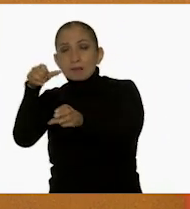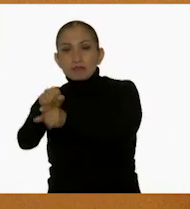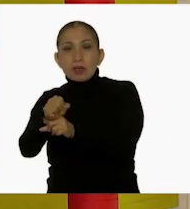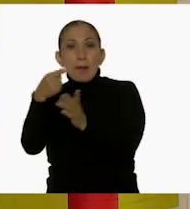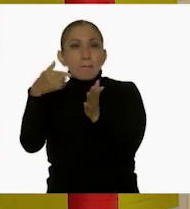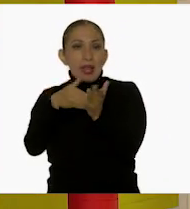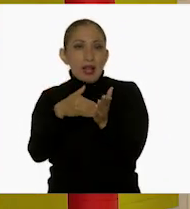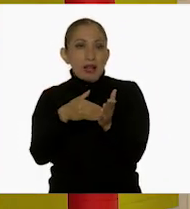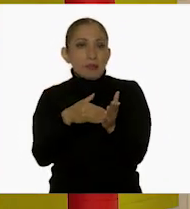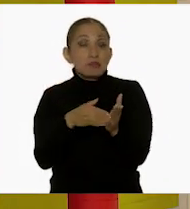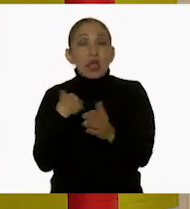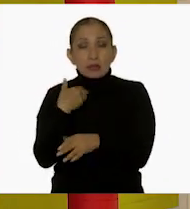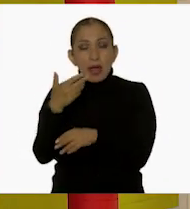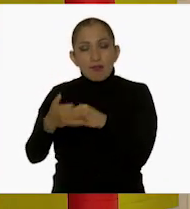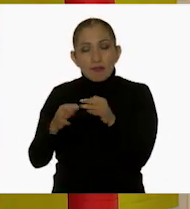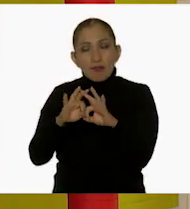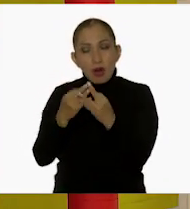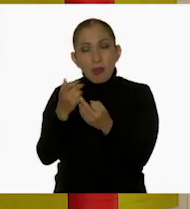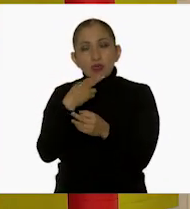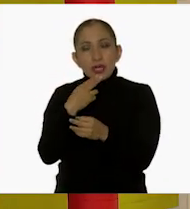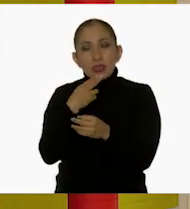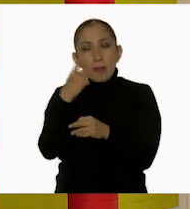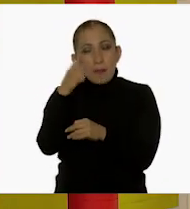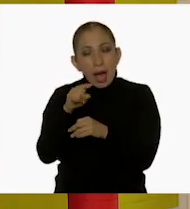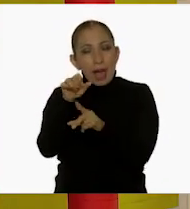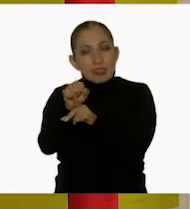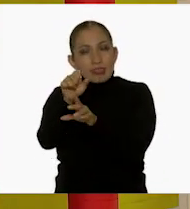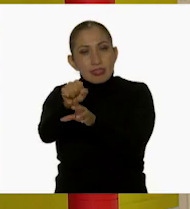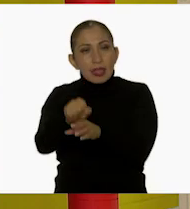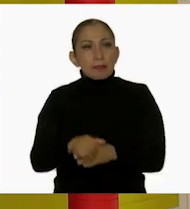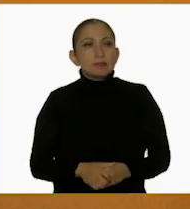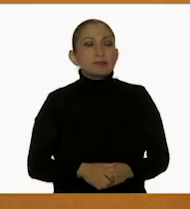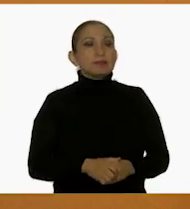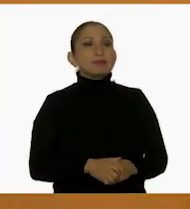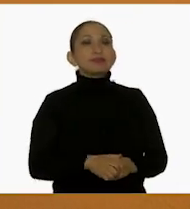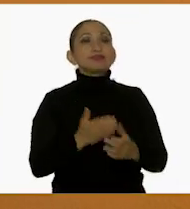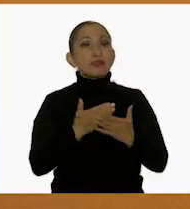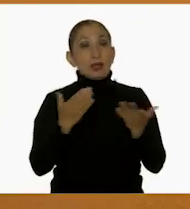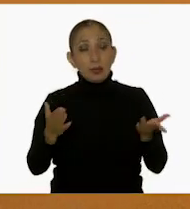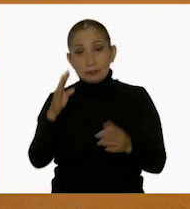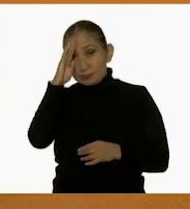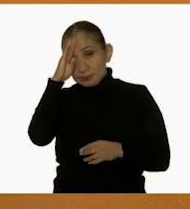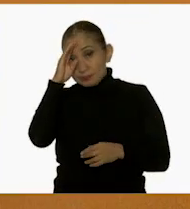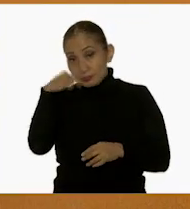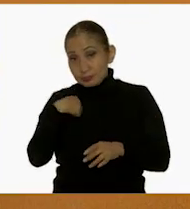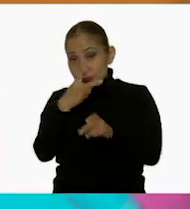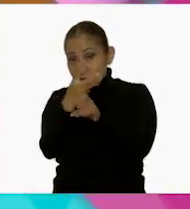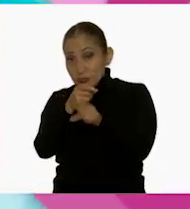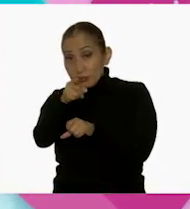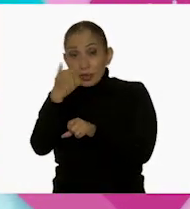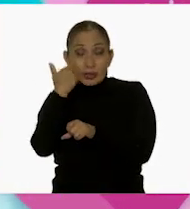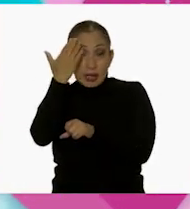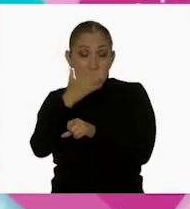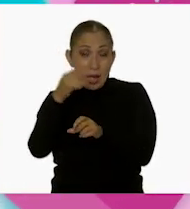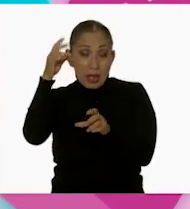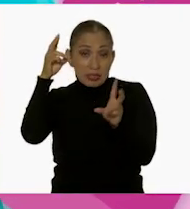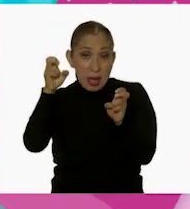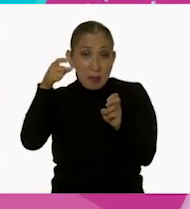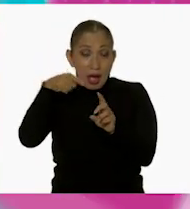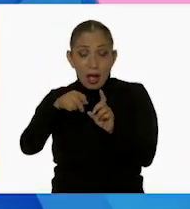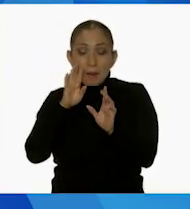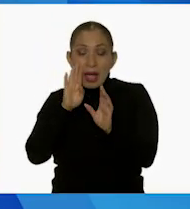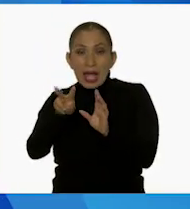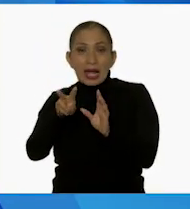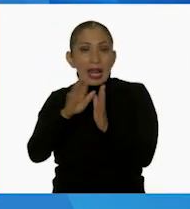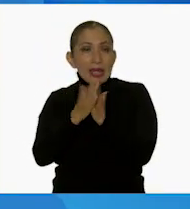parecido al procedimiento que estamos utilizando. Así es. Ahora, ¿qué les parece? Los invito a que si quieren saber más del tema, pueden consultar su